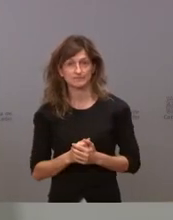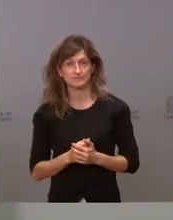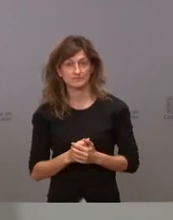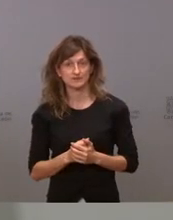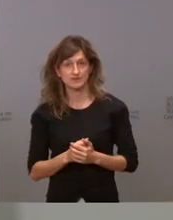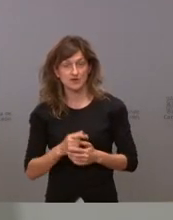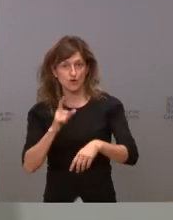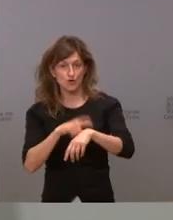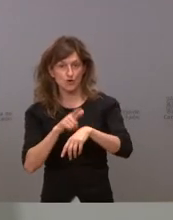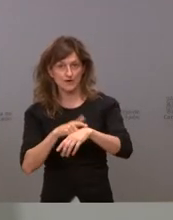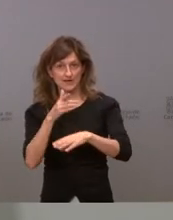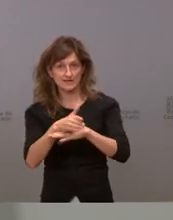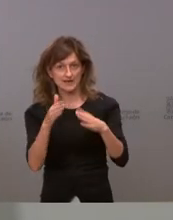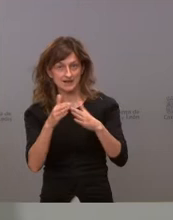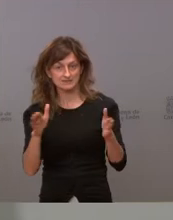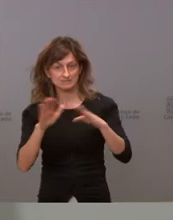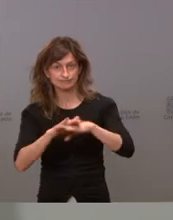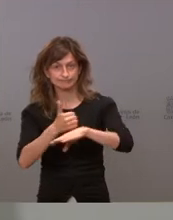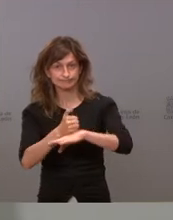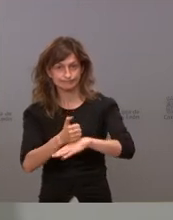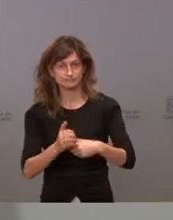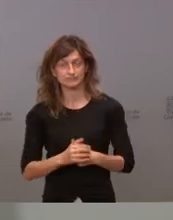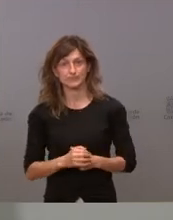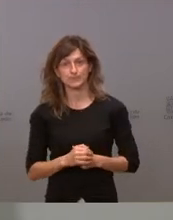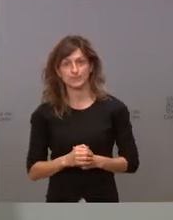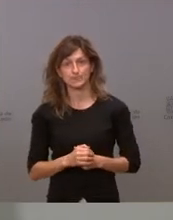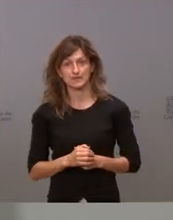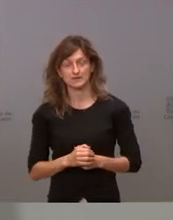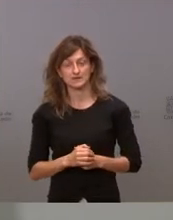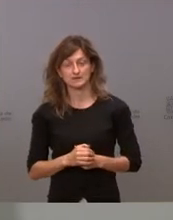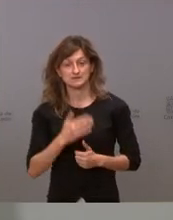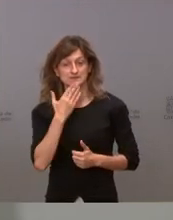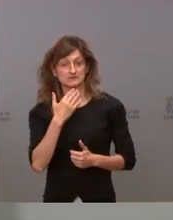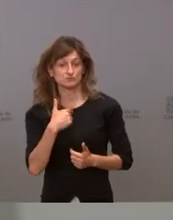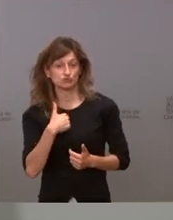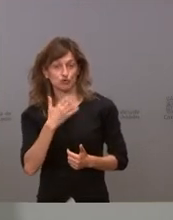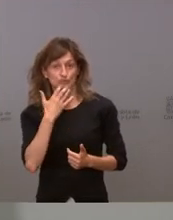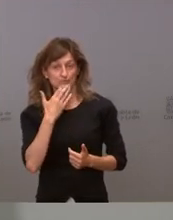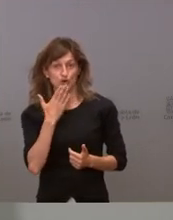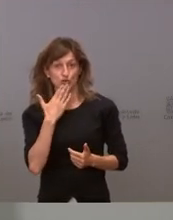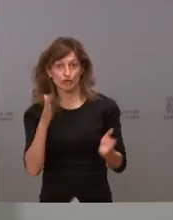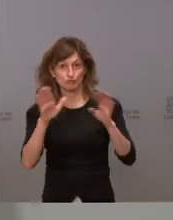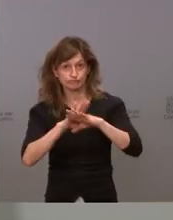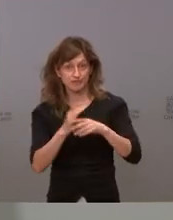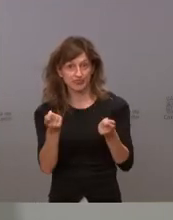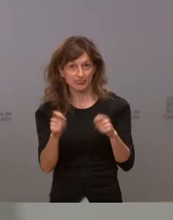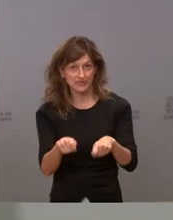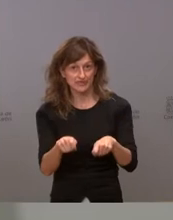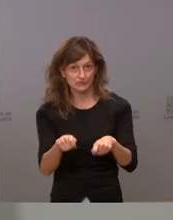toque de queda una limitación horaria a la movilidad ahora si yo cierro el ocio nocturno y